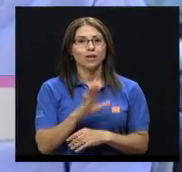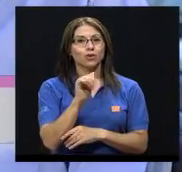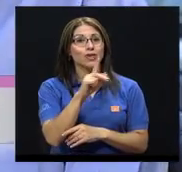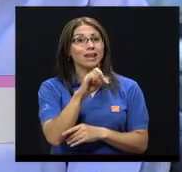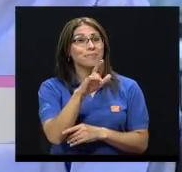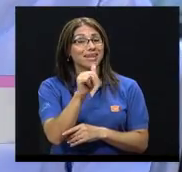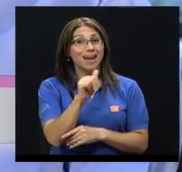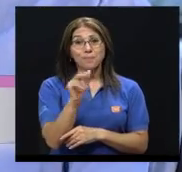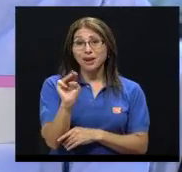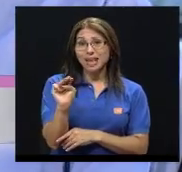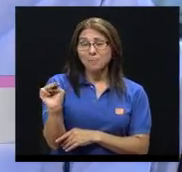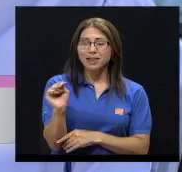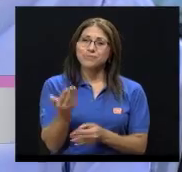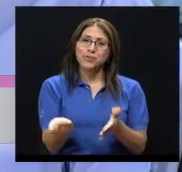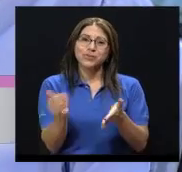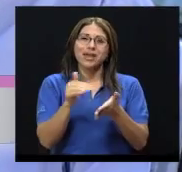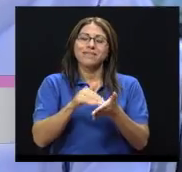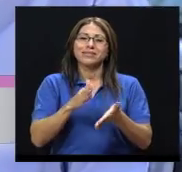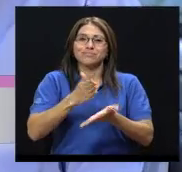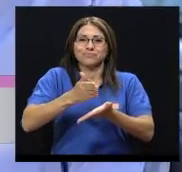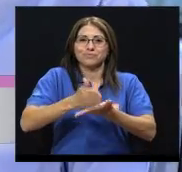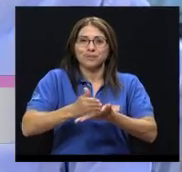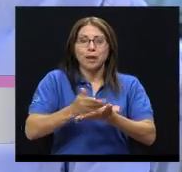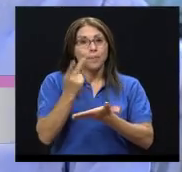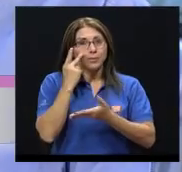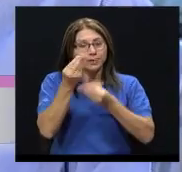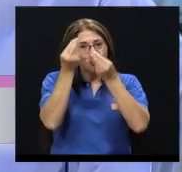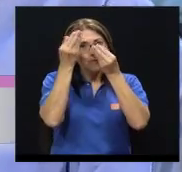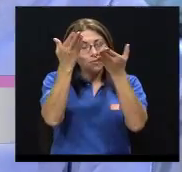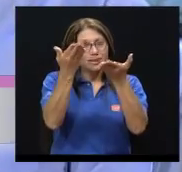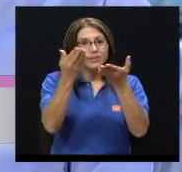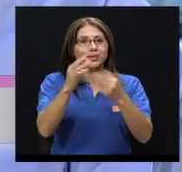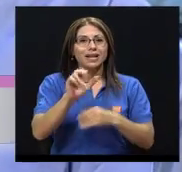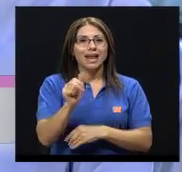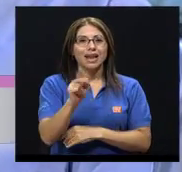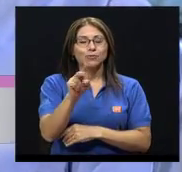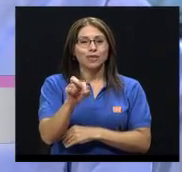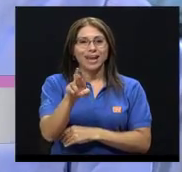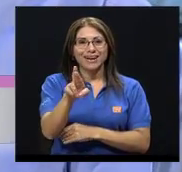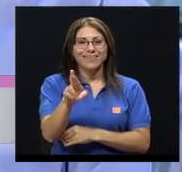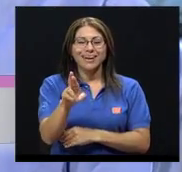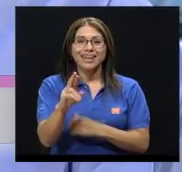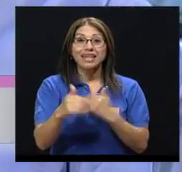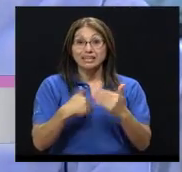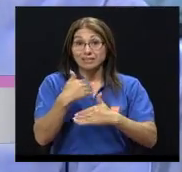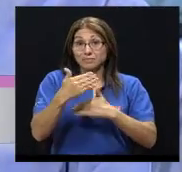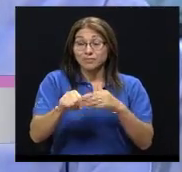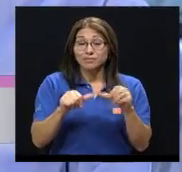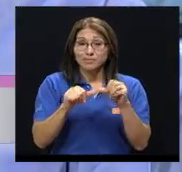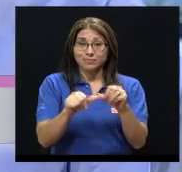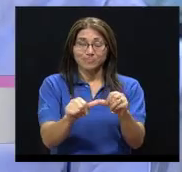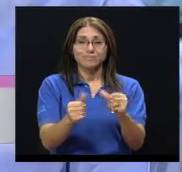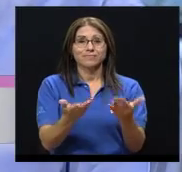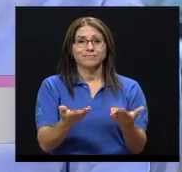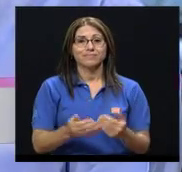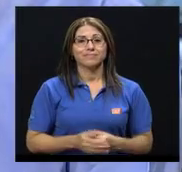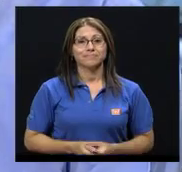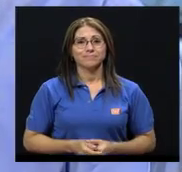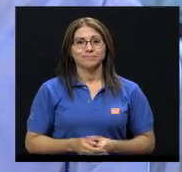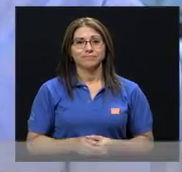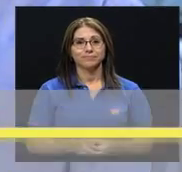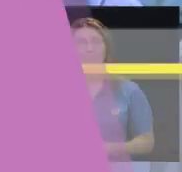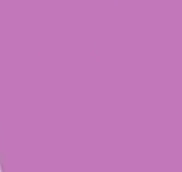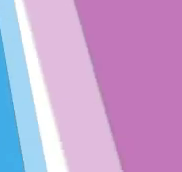María del Mar, debemos hacer un nuevo corte en el programa. Vamos a ver una información del canal UCR y dentro de poco seguimos con la entrevista.